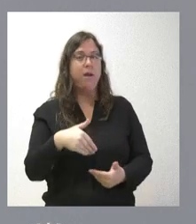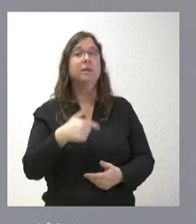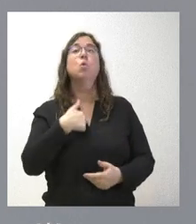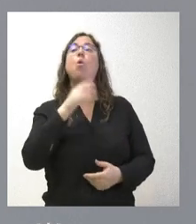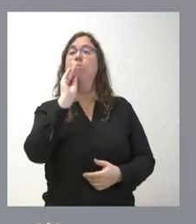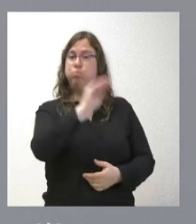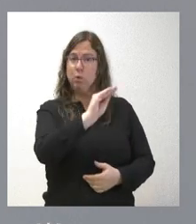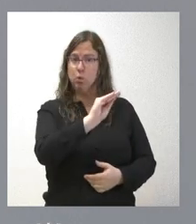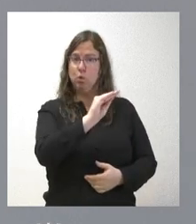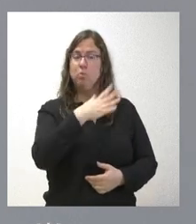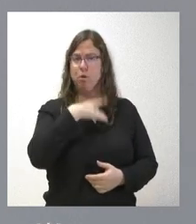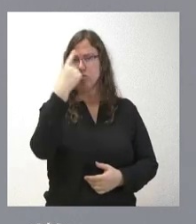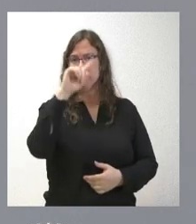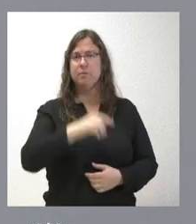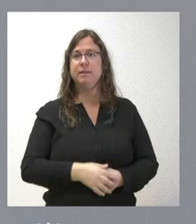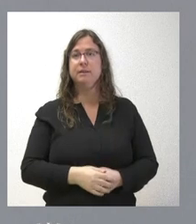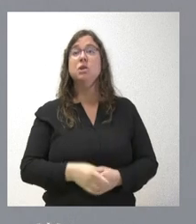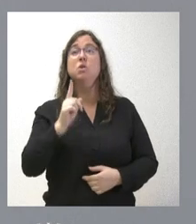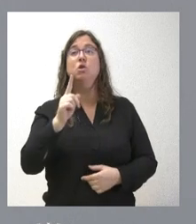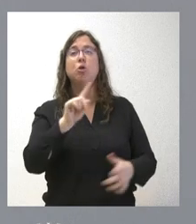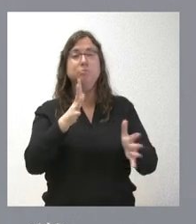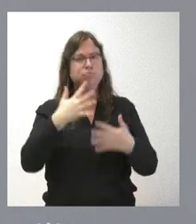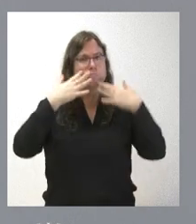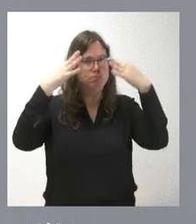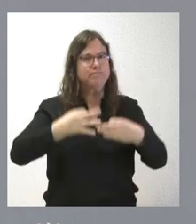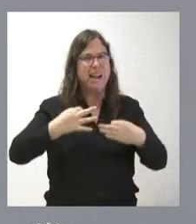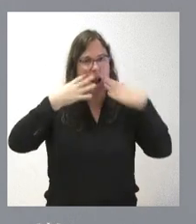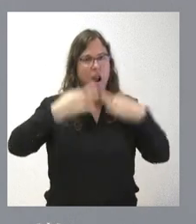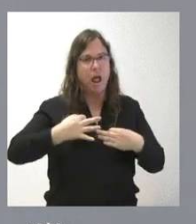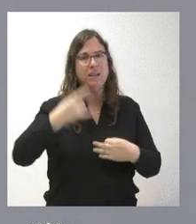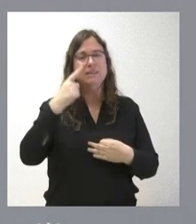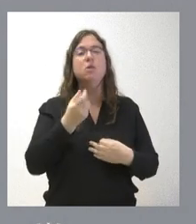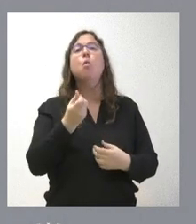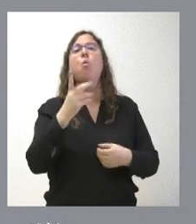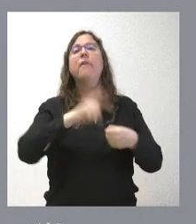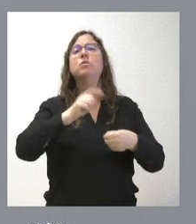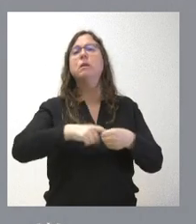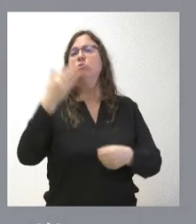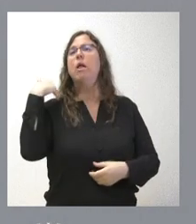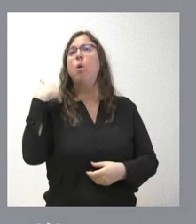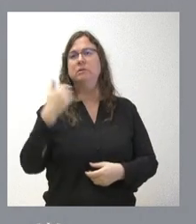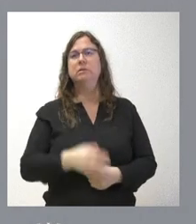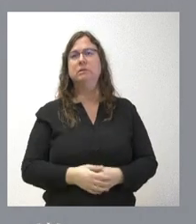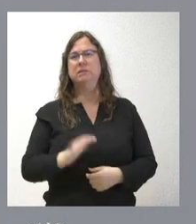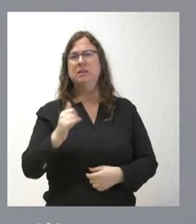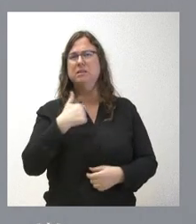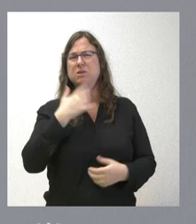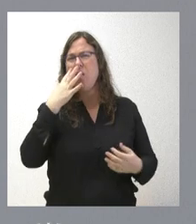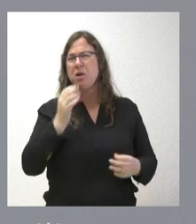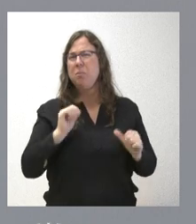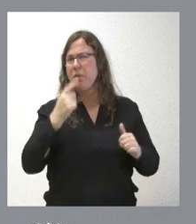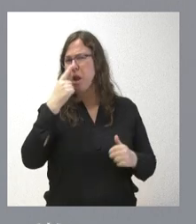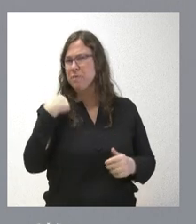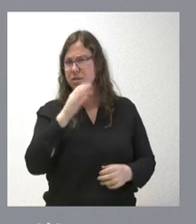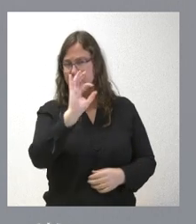preguntar y podemos saber no solamente la estimación, sino incluso dato real quizá de cuántos han apuntado en otras ocasiones, porque yo creo que esto comenzó el año